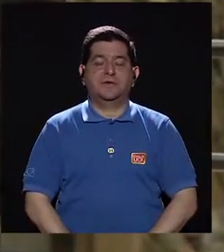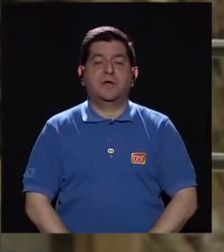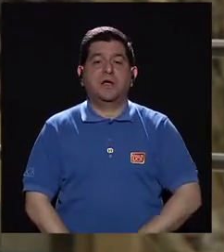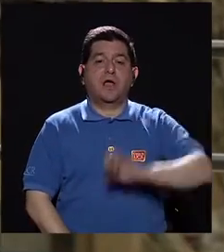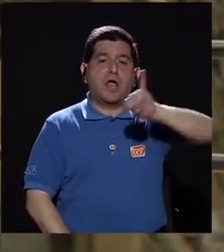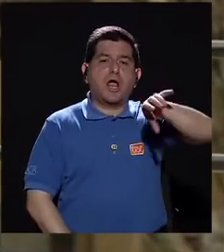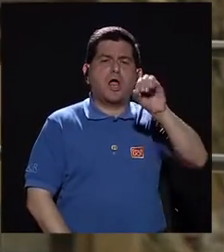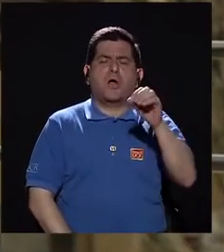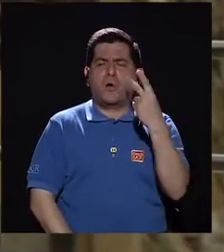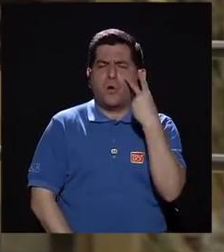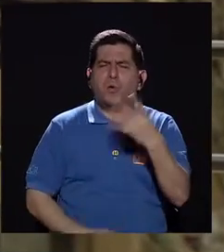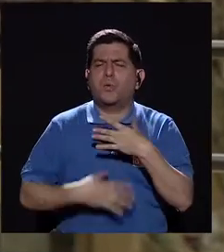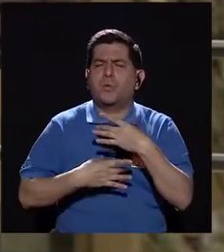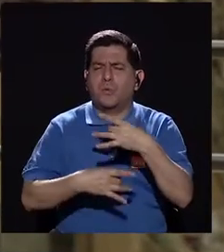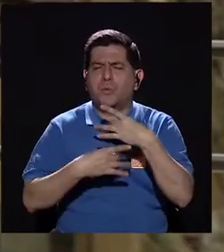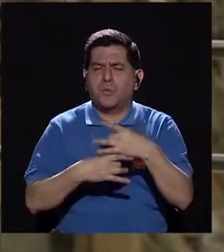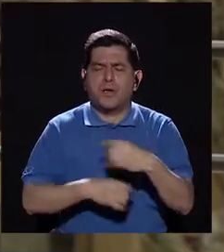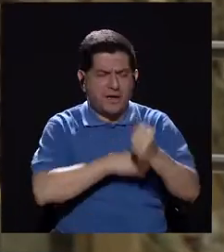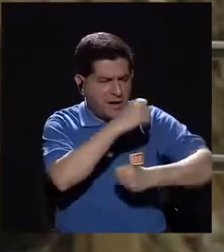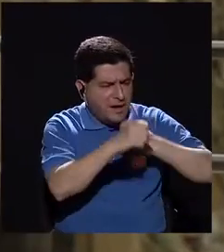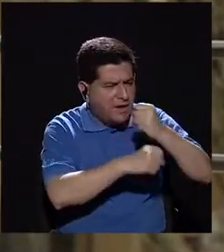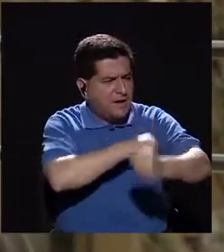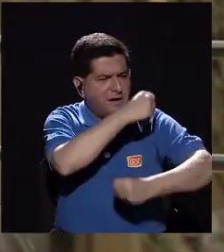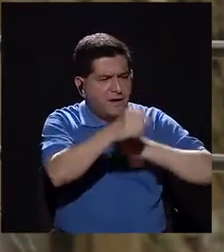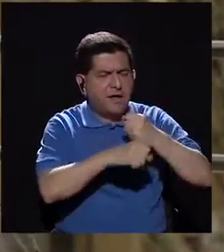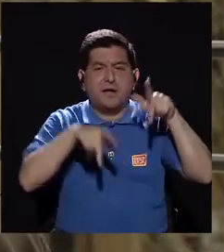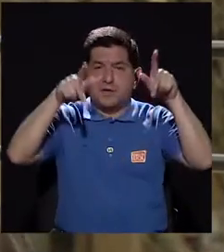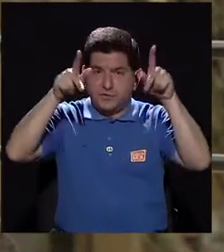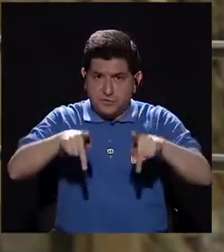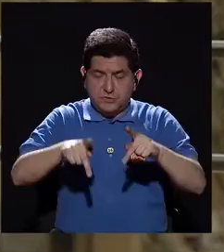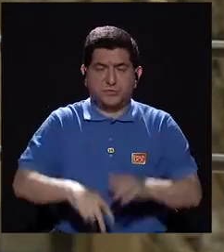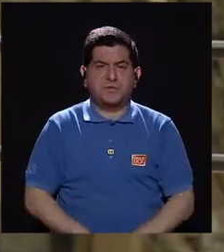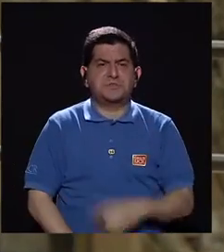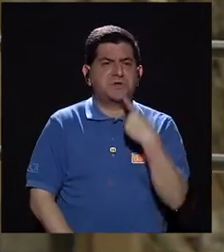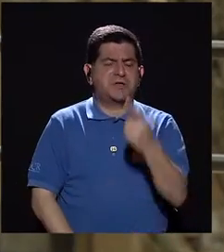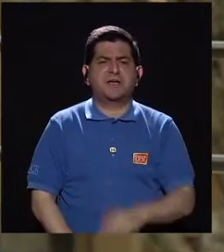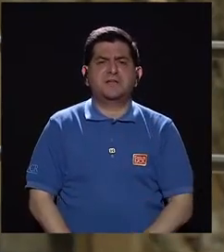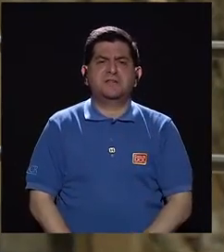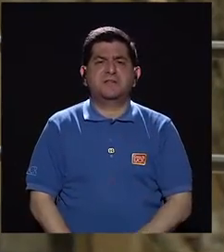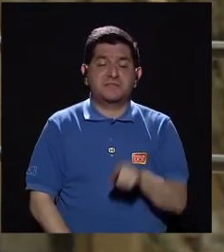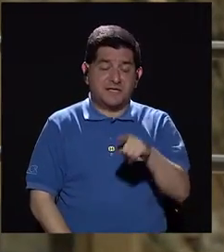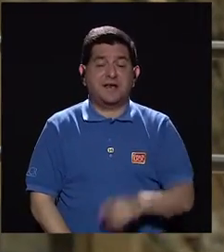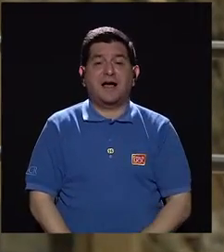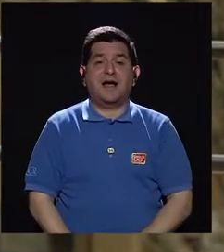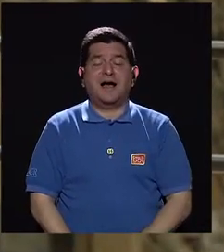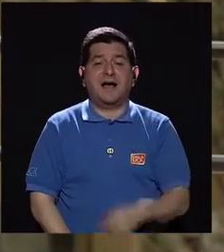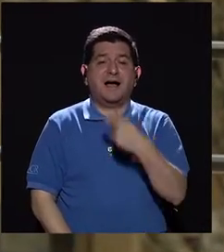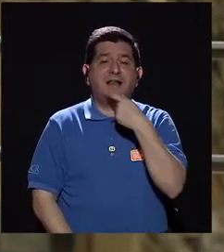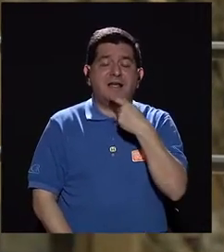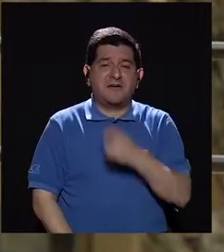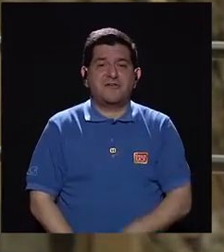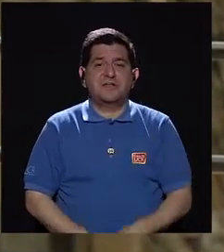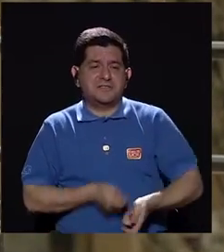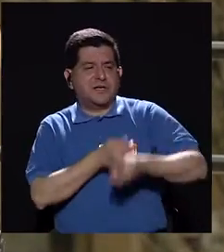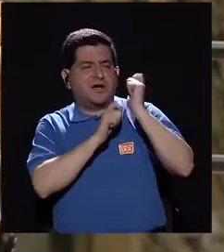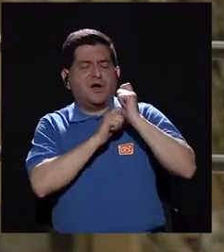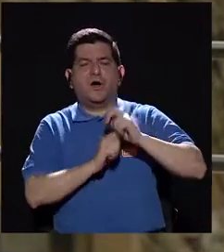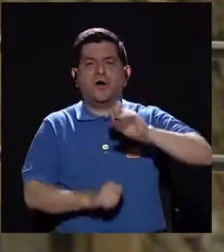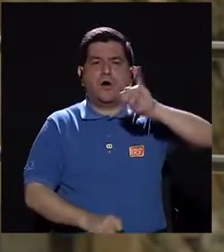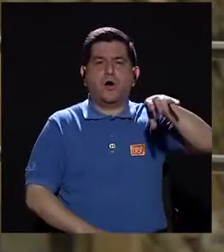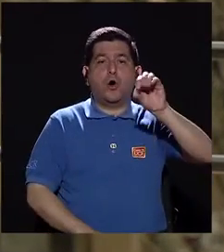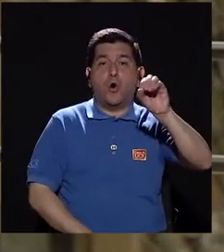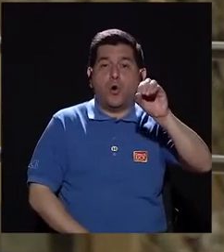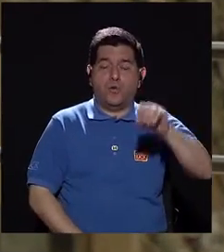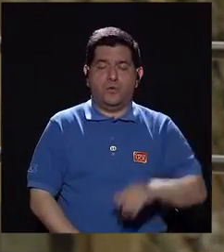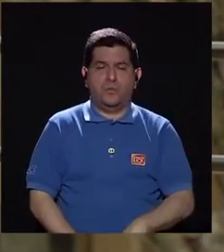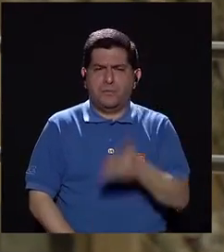Vamos con el ja. Vean qué interesante, en el transcurso de estos años, las personas nos han dicho, ah, la risa de santa, jo, jo, jo. ¿Y por